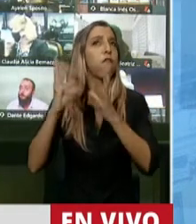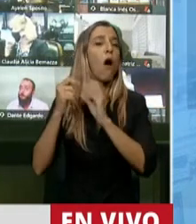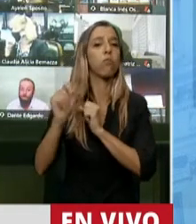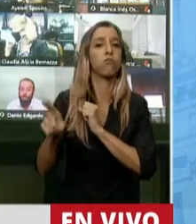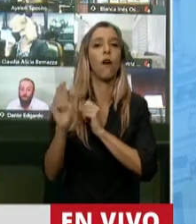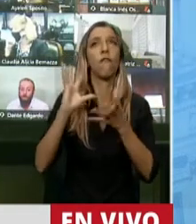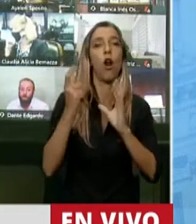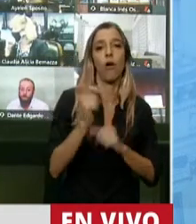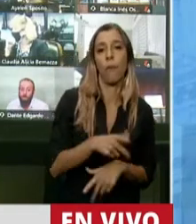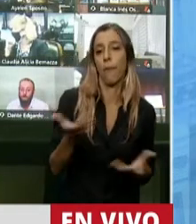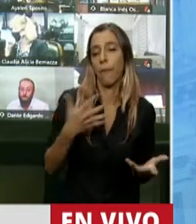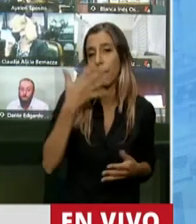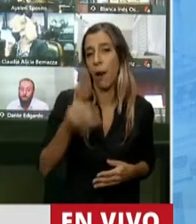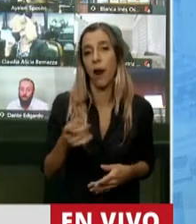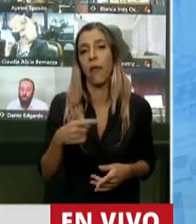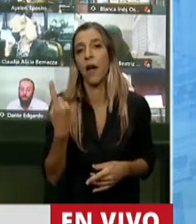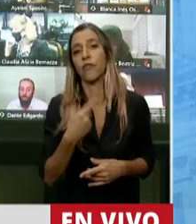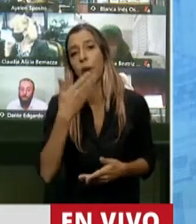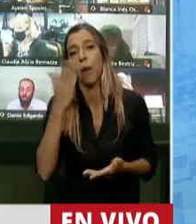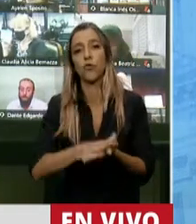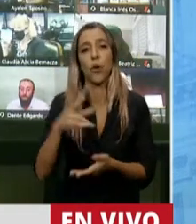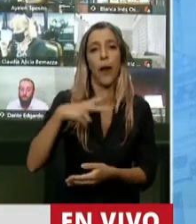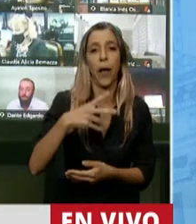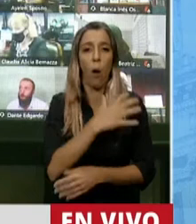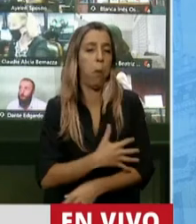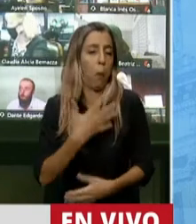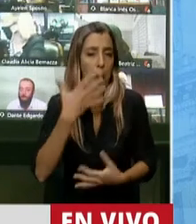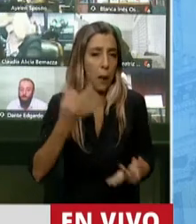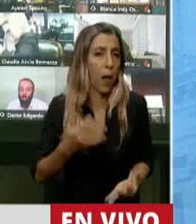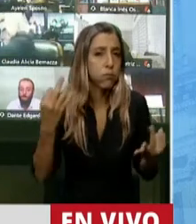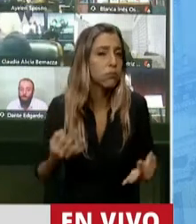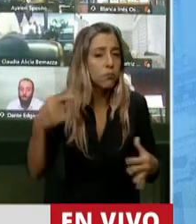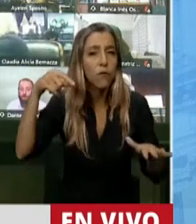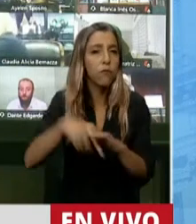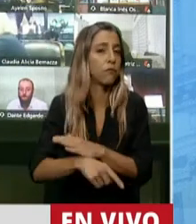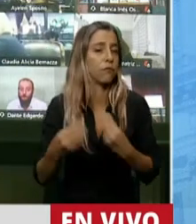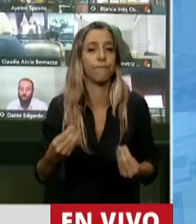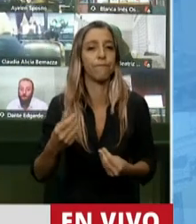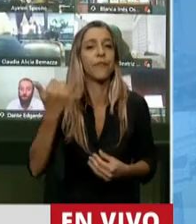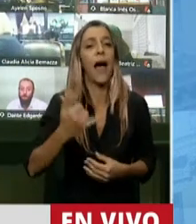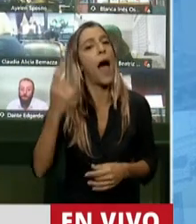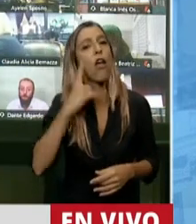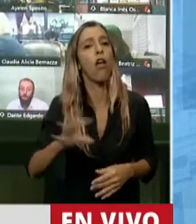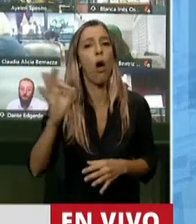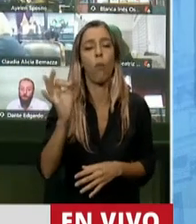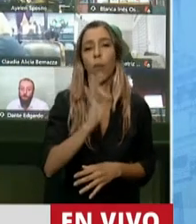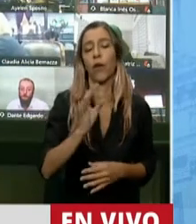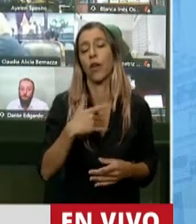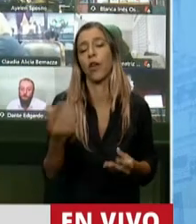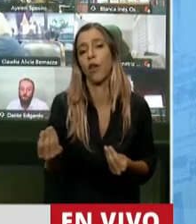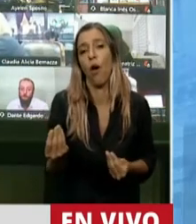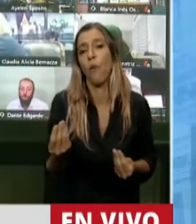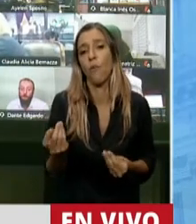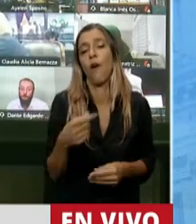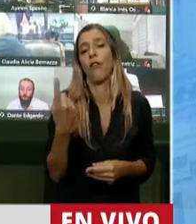problema de la pobreza, es un debate ideológico. ¿Y por qué digo que es un debate ideológico? Porque se está contraponiendo ricos